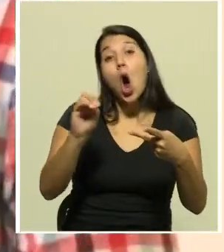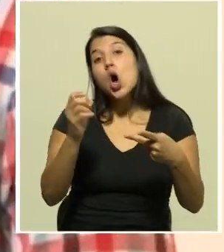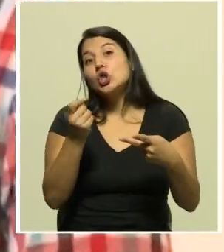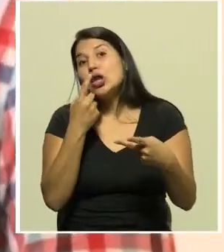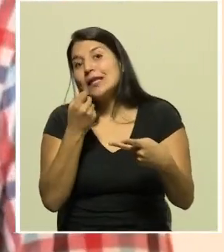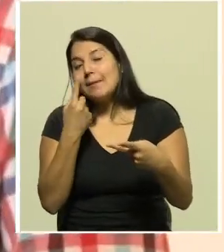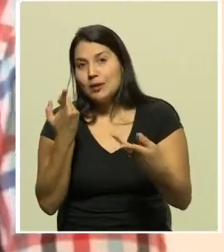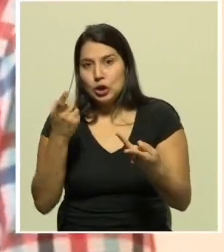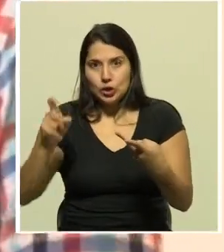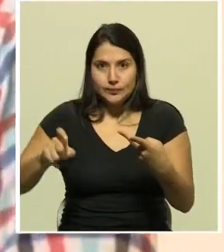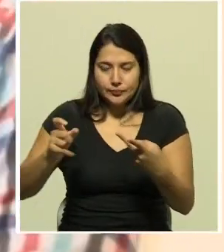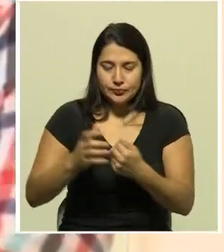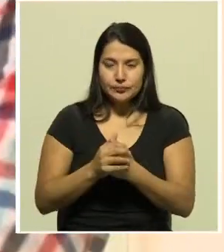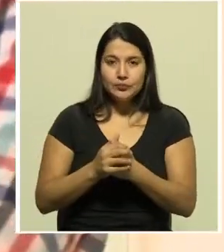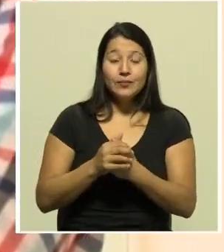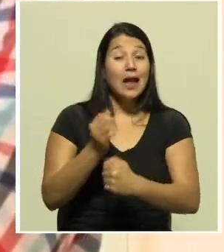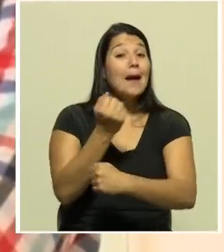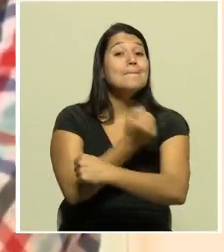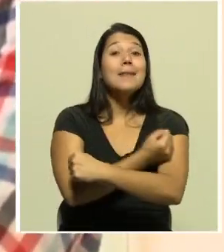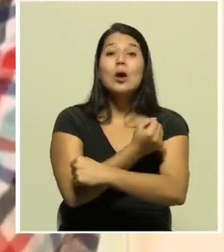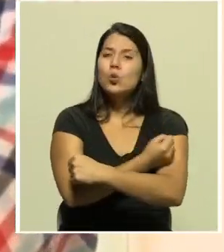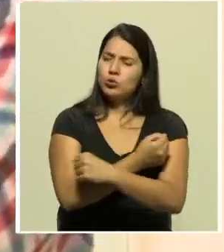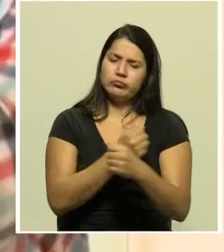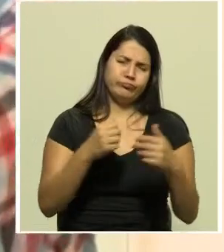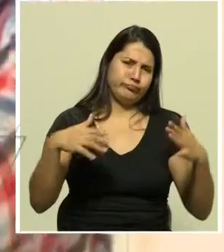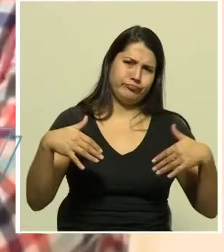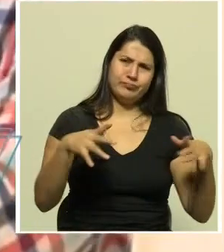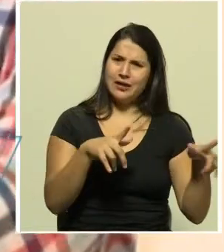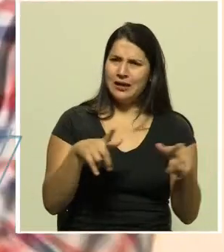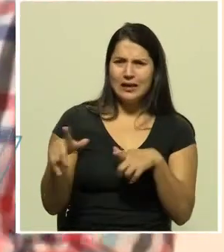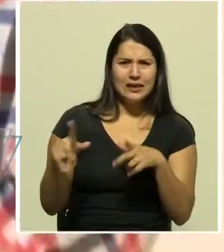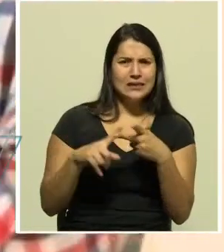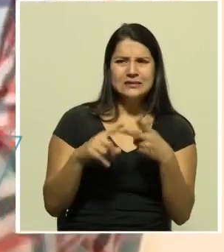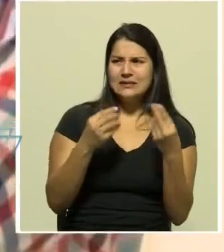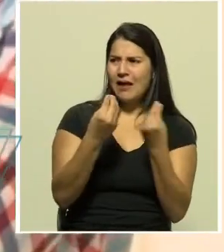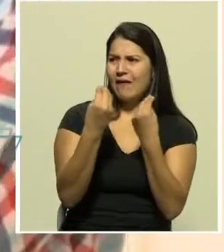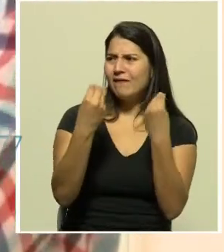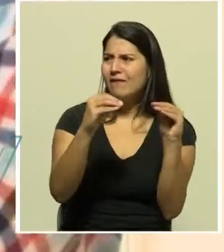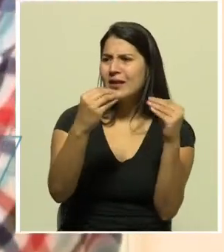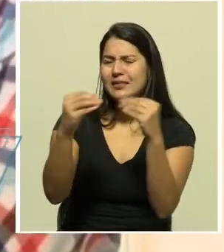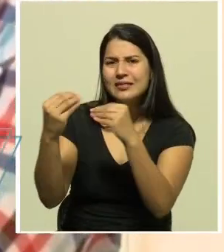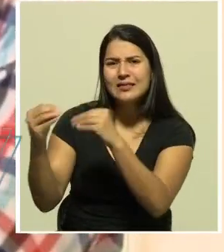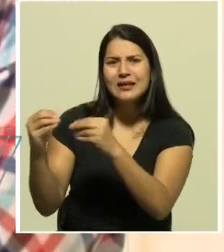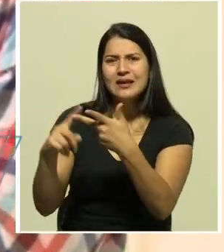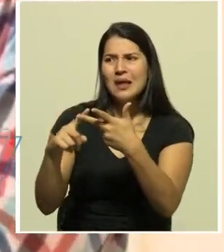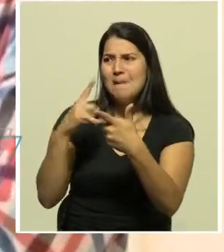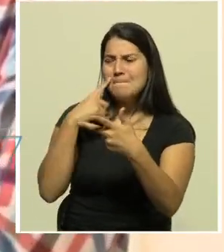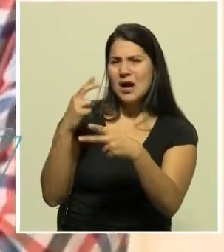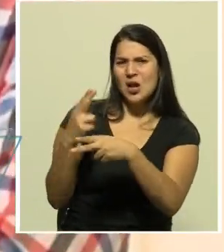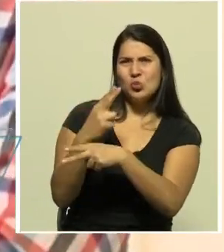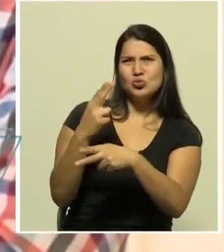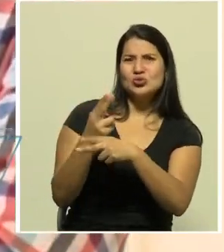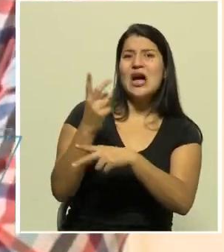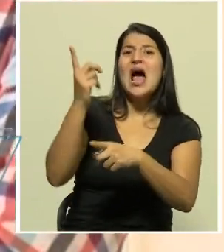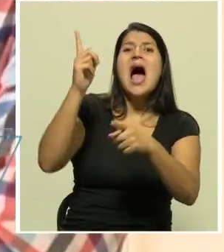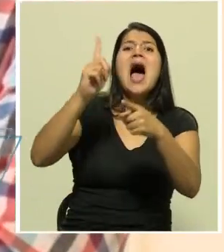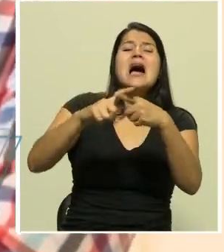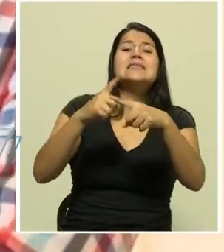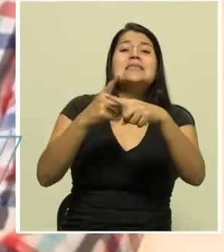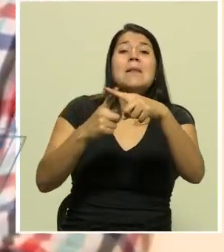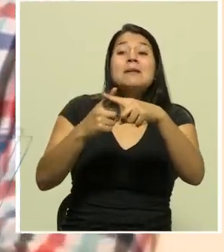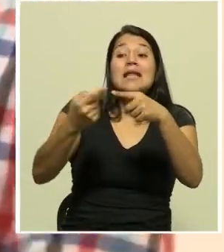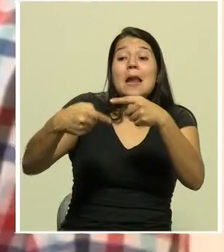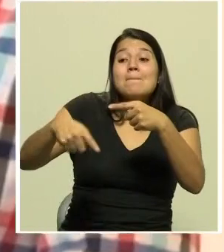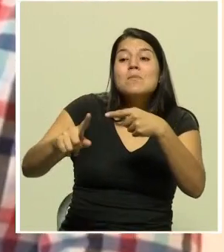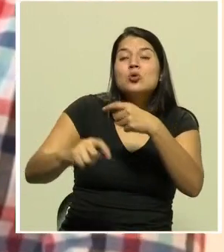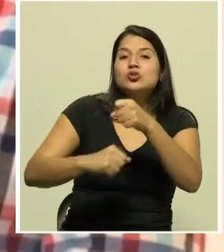consenso científico es que las vacunas no van a estar listas, distribuidas y disponibles hasta tal vez mediados del año entrante